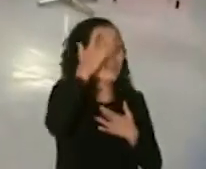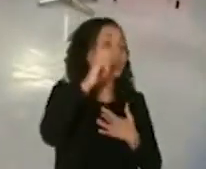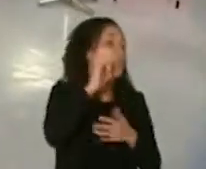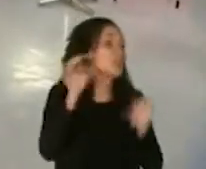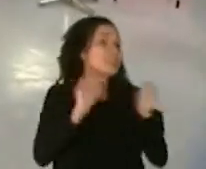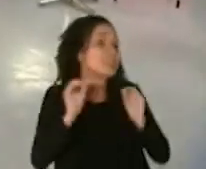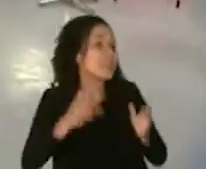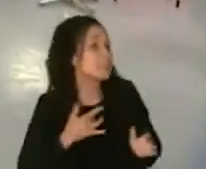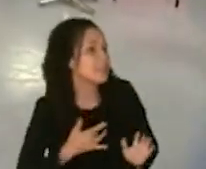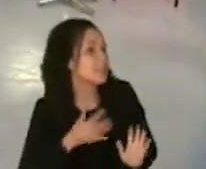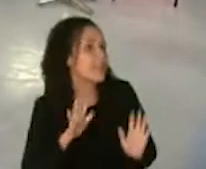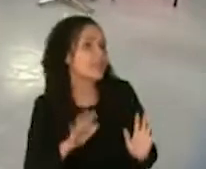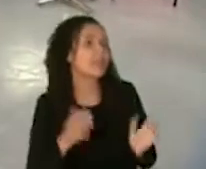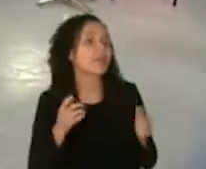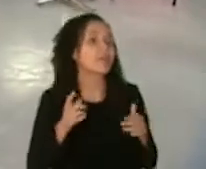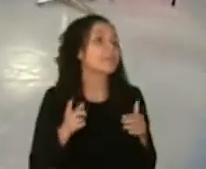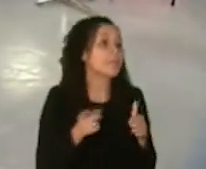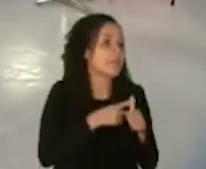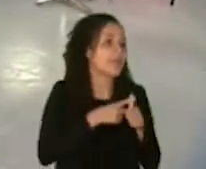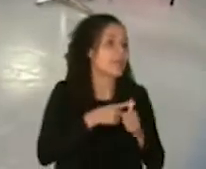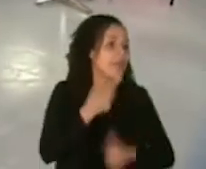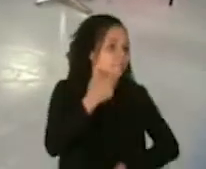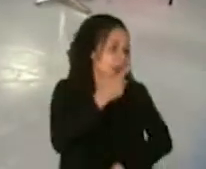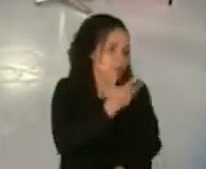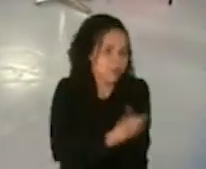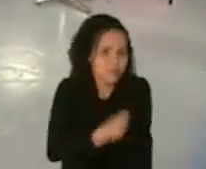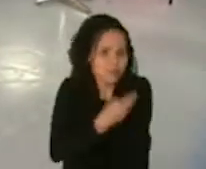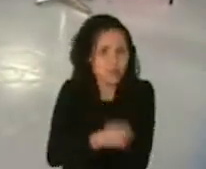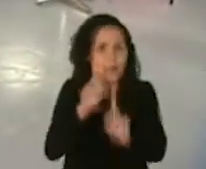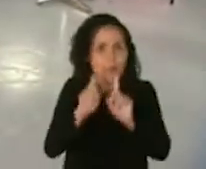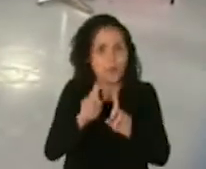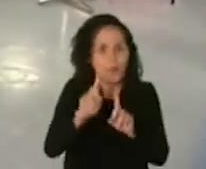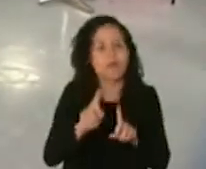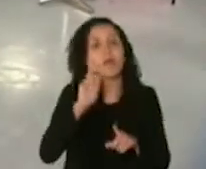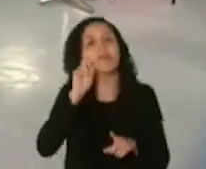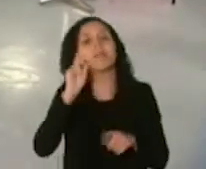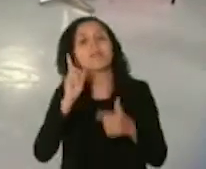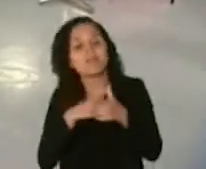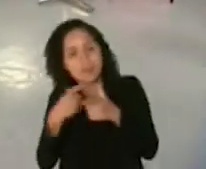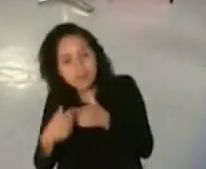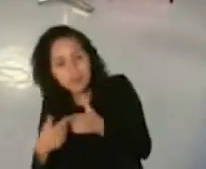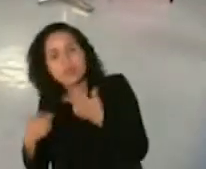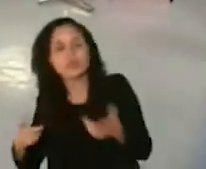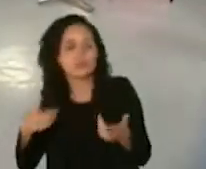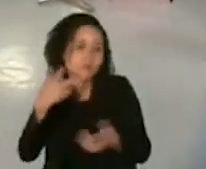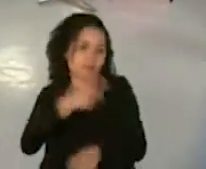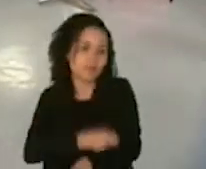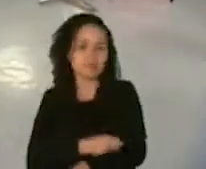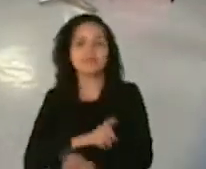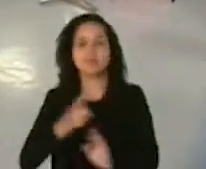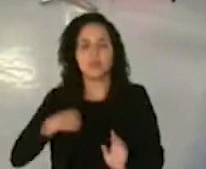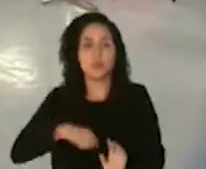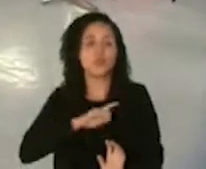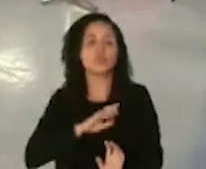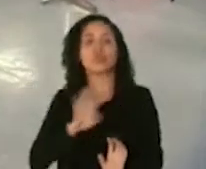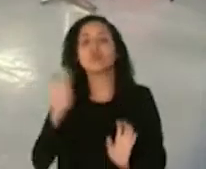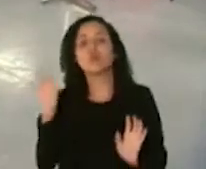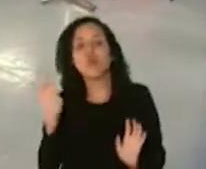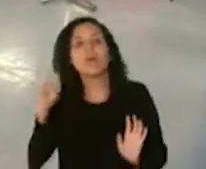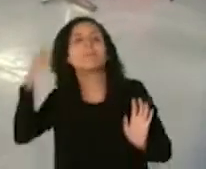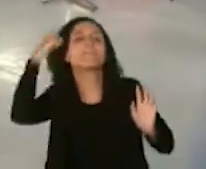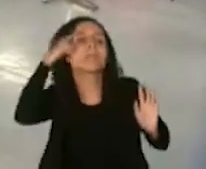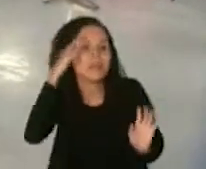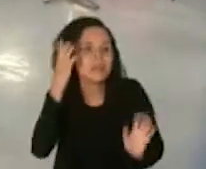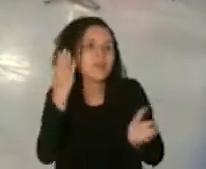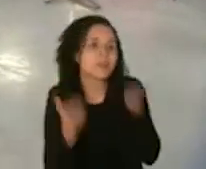complicar la vida con hacerse la prueba primero para después vacunarse deberíamos asumir que el 100% de la población está asintomática y simplemente tomar